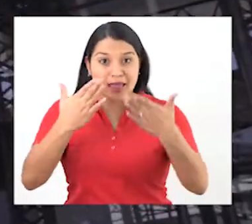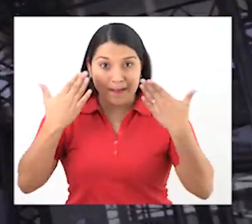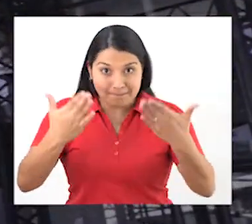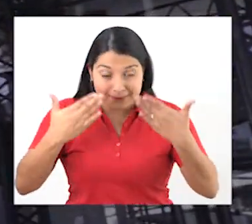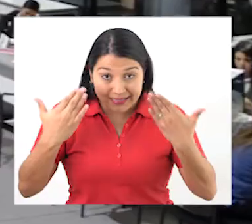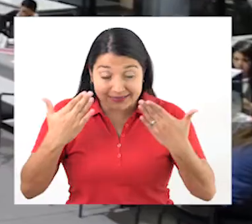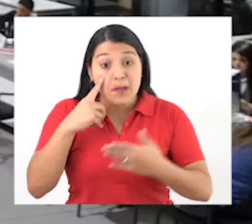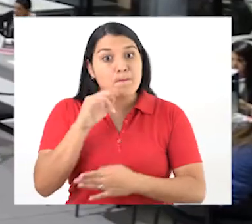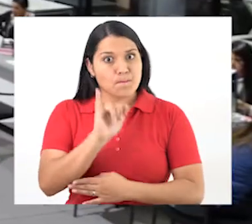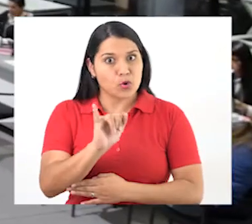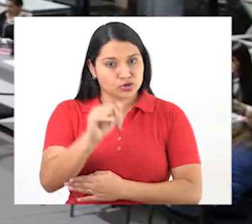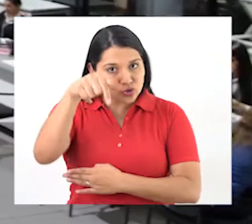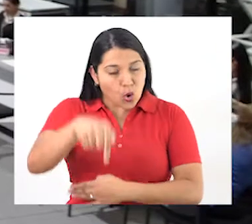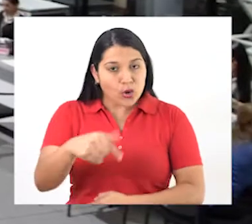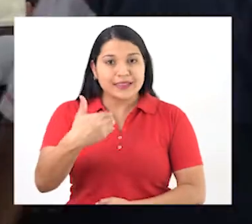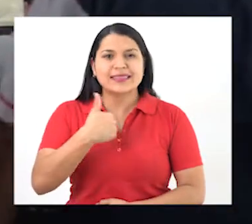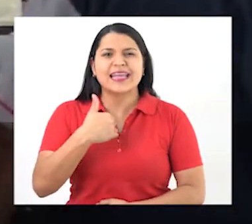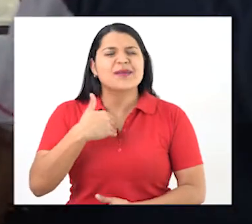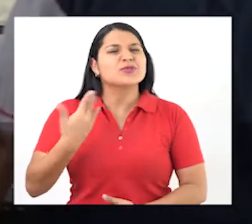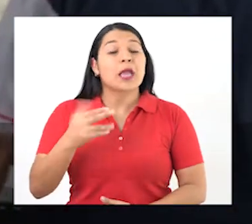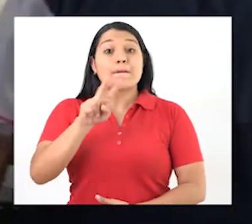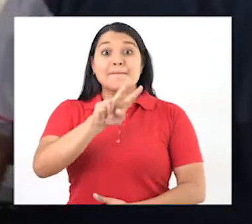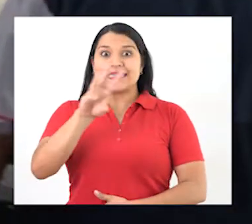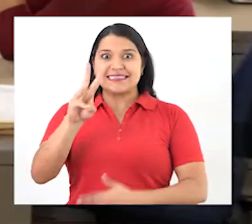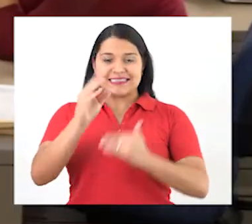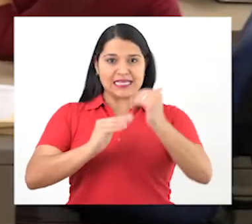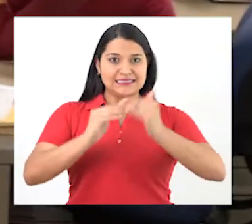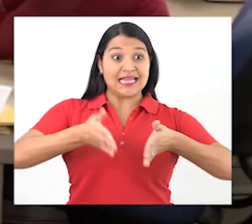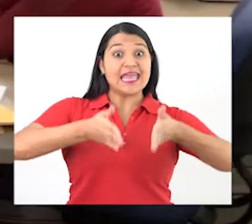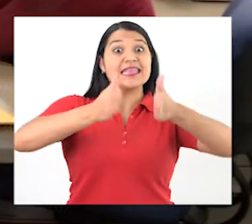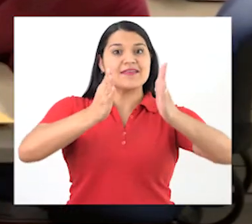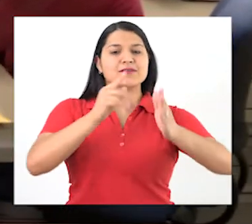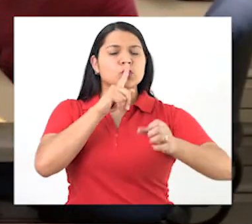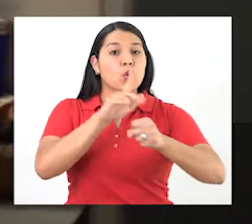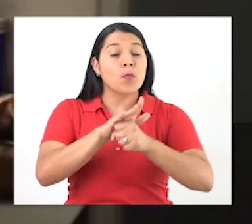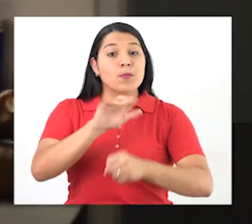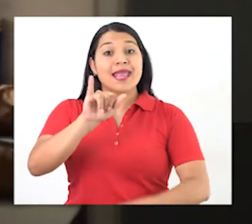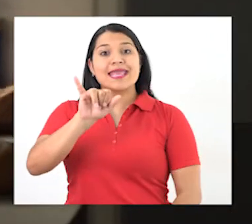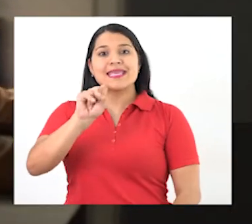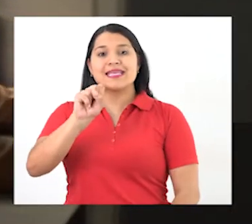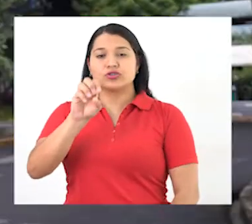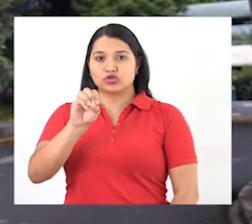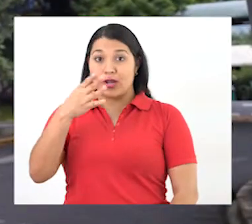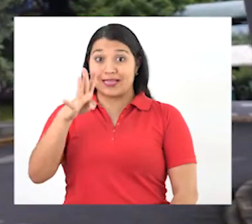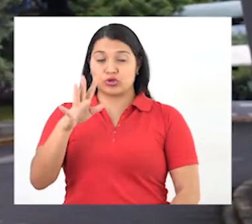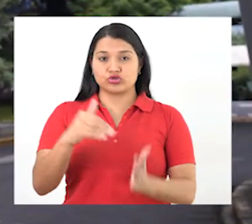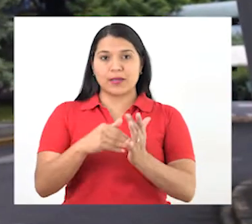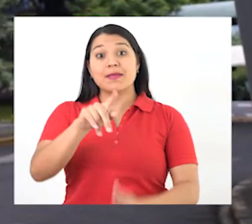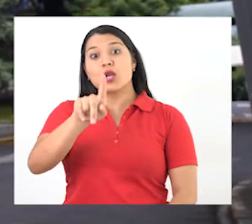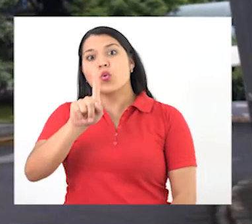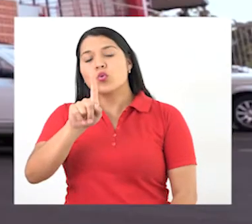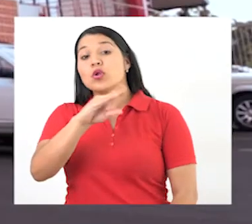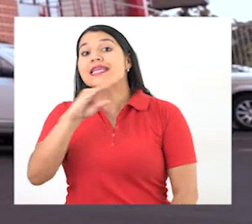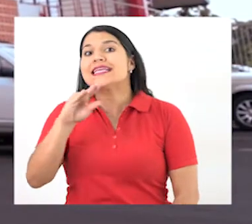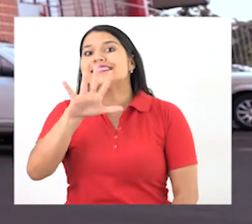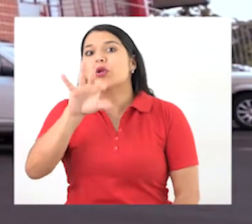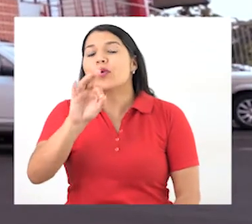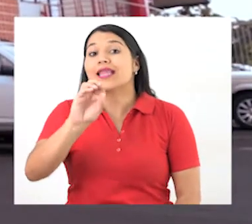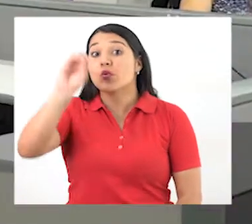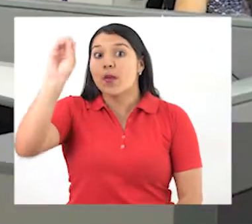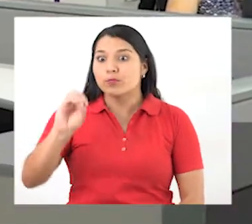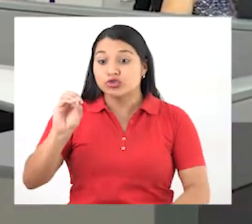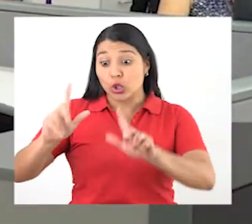carbono neutral. Gracias a esto, hoy tenemos 26 edificios ISO 14001. 59%